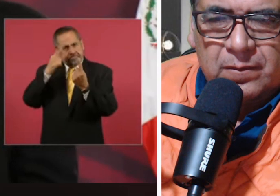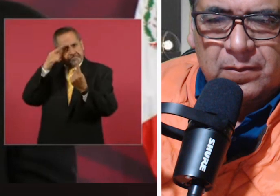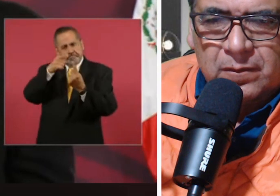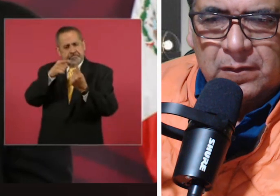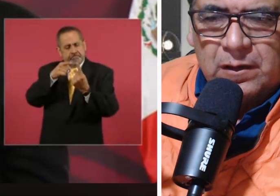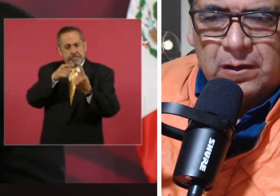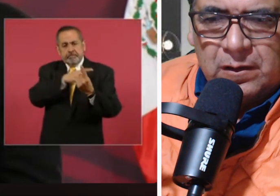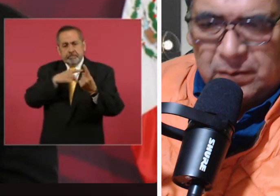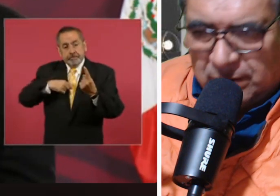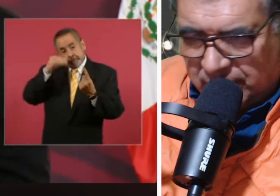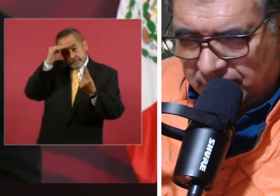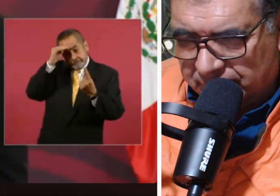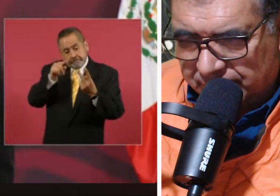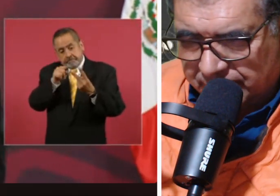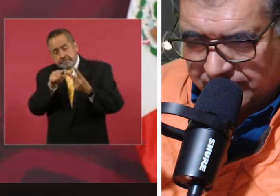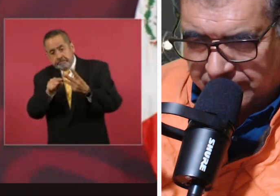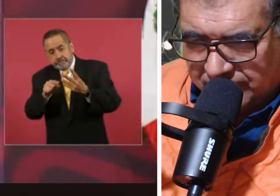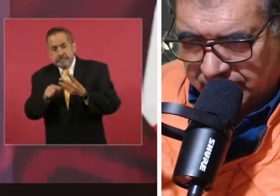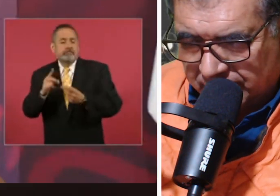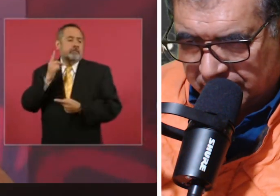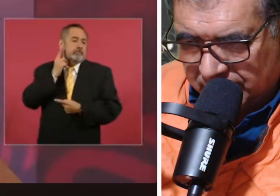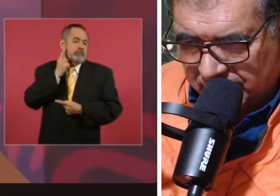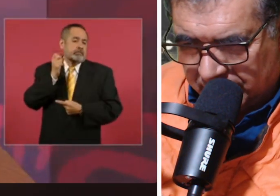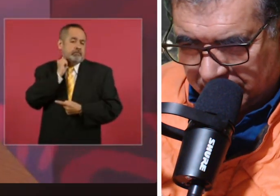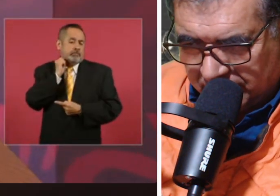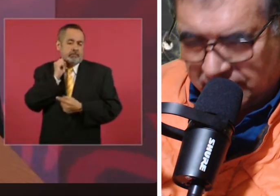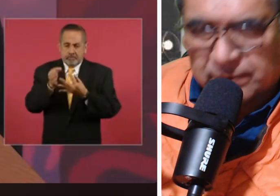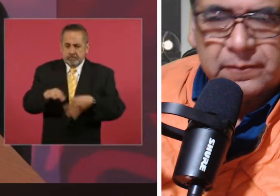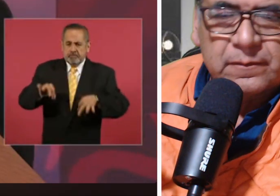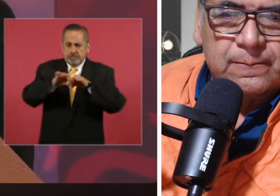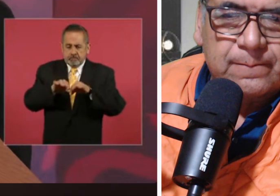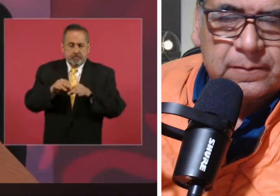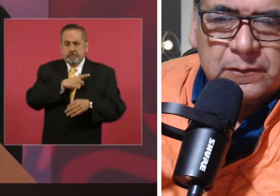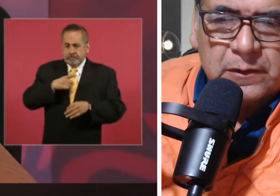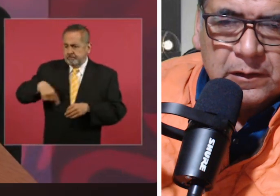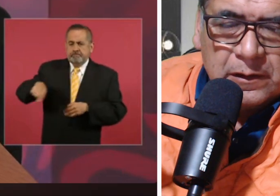sino también por los legisladores porque era muy importante tener mayoría